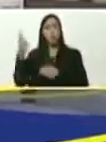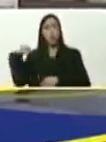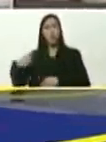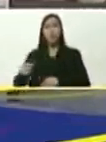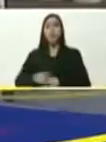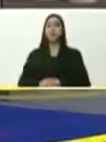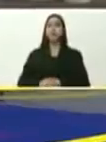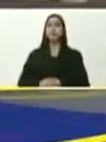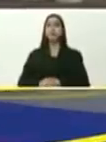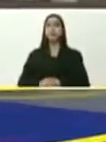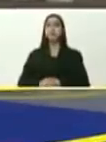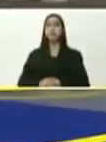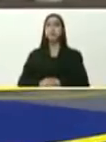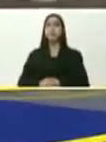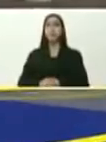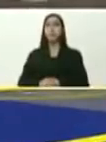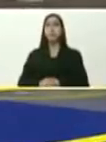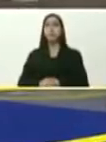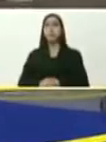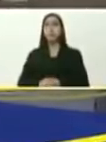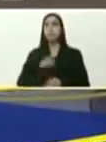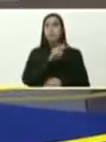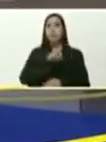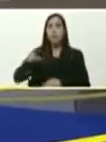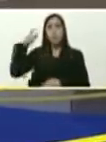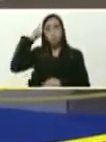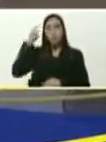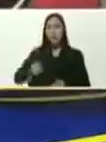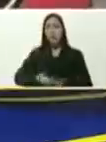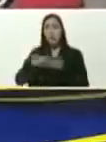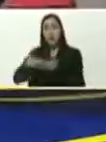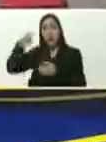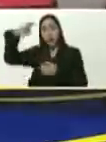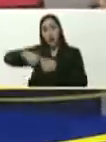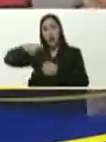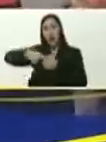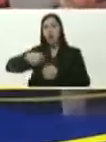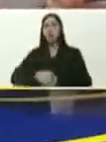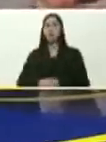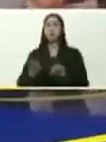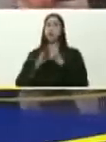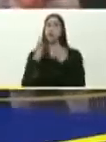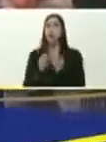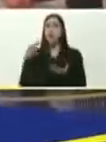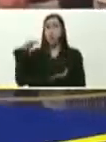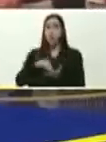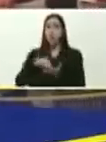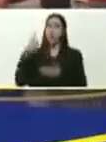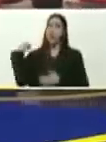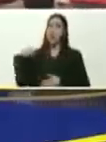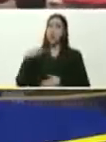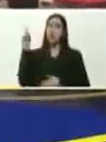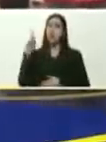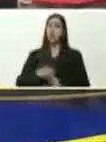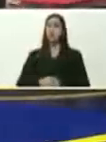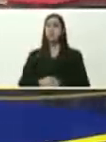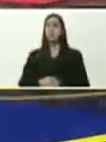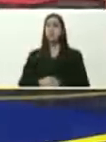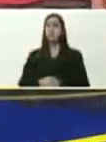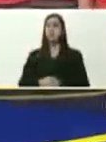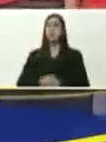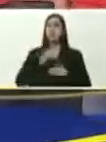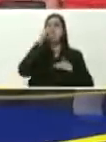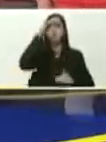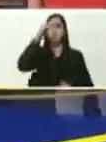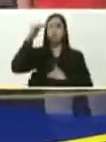un ciclo de distribución, máximo de 21 días, y también, que cada familia, de Miranda, tenga por lo menos, dos bombonas, en